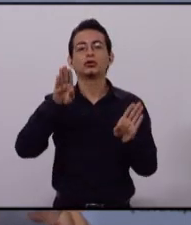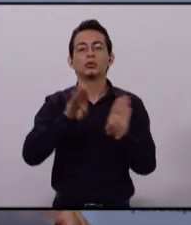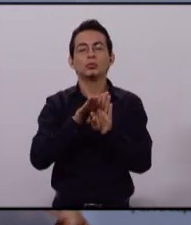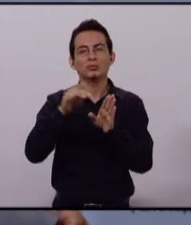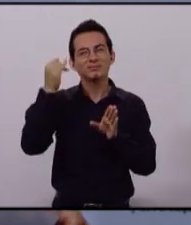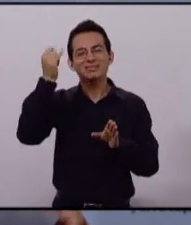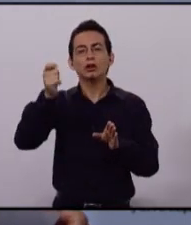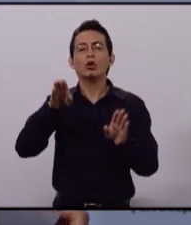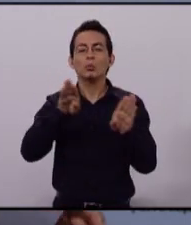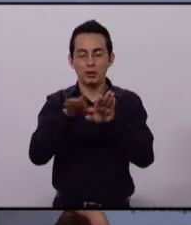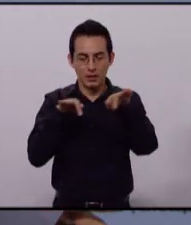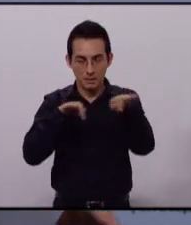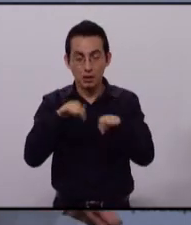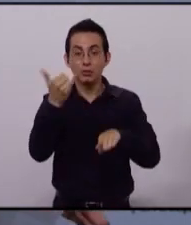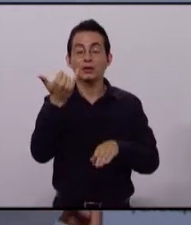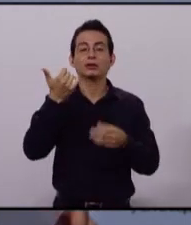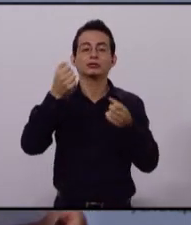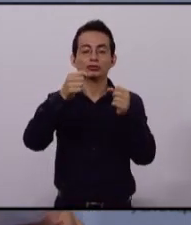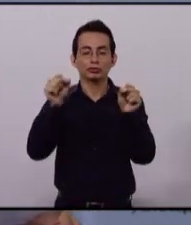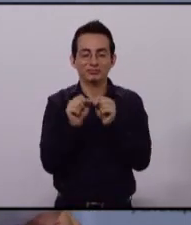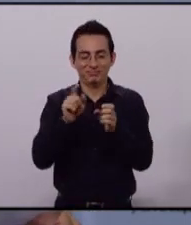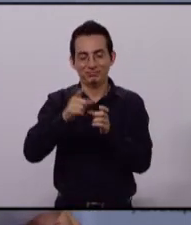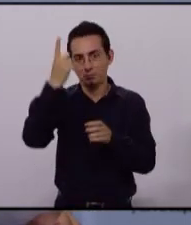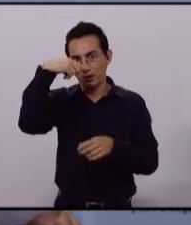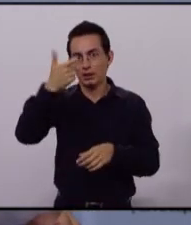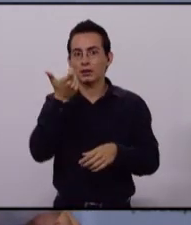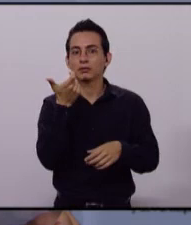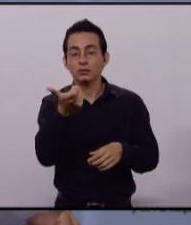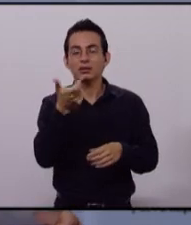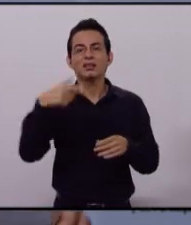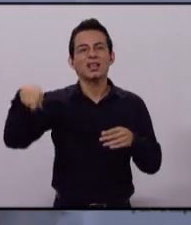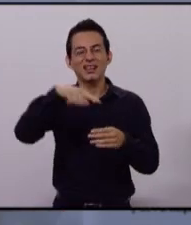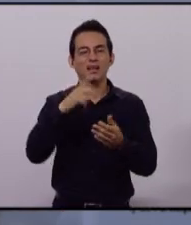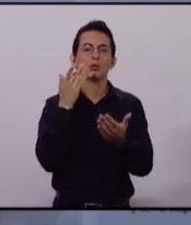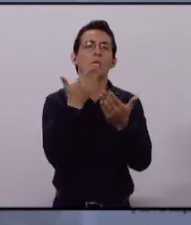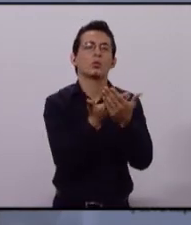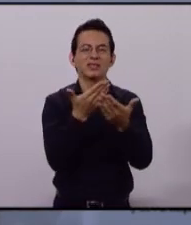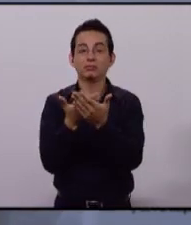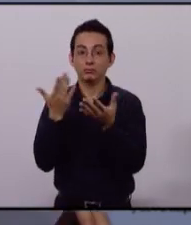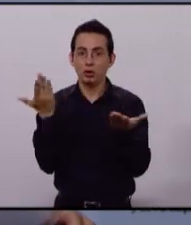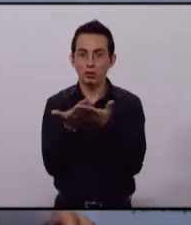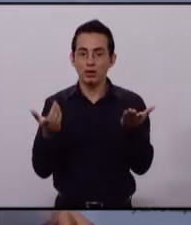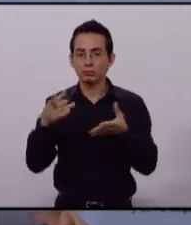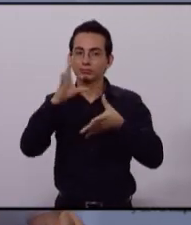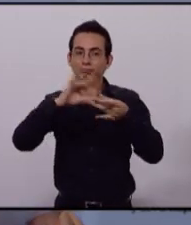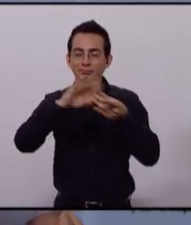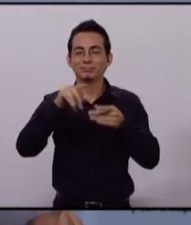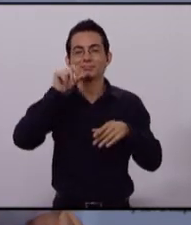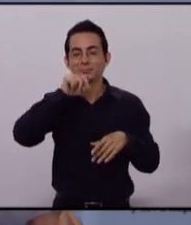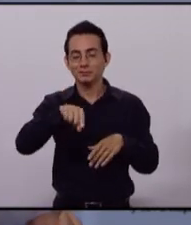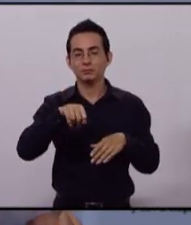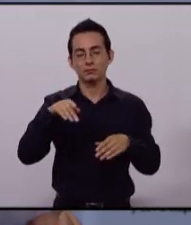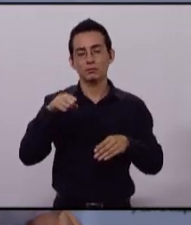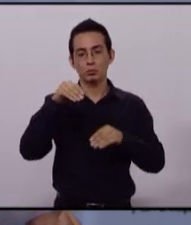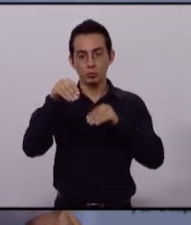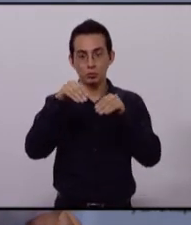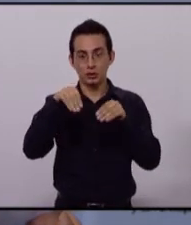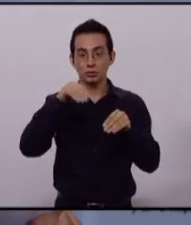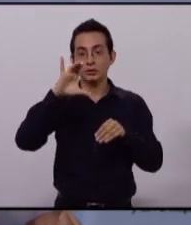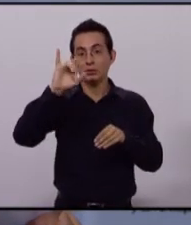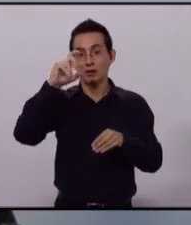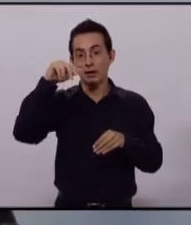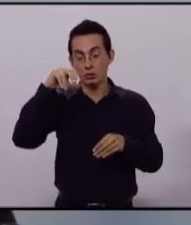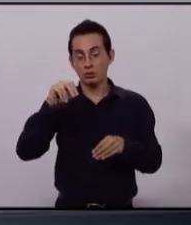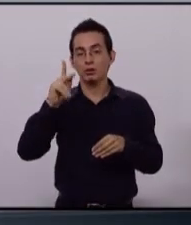económico y trabajo, las propuestas que cada uno de ellos tienen en esta campaña. Es el turno ahora del candidato de Movimiento Ciudadano, Pablo